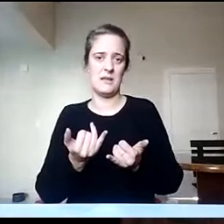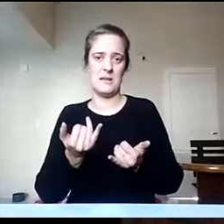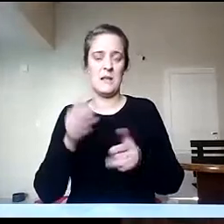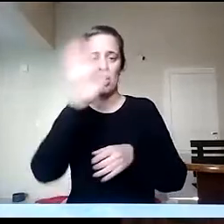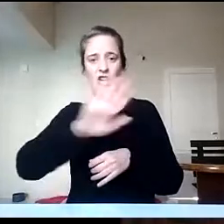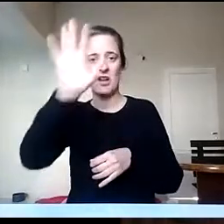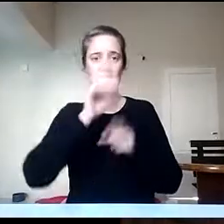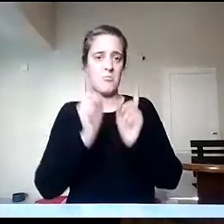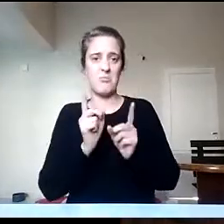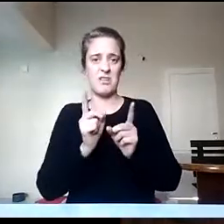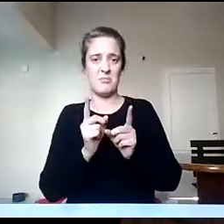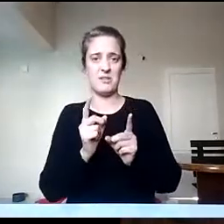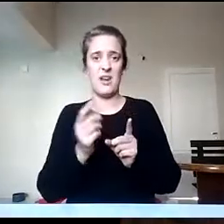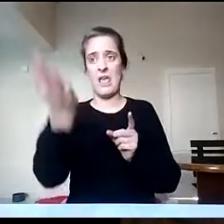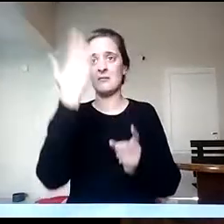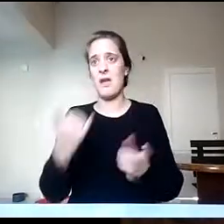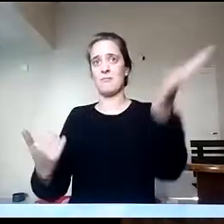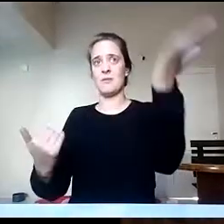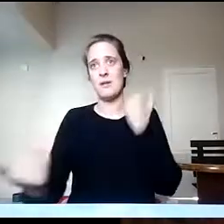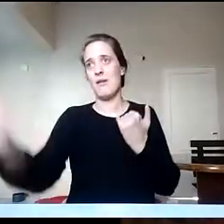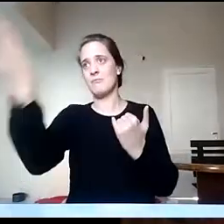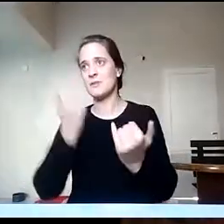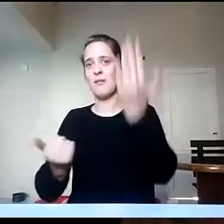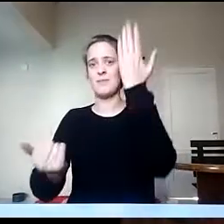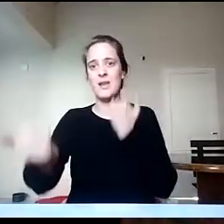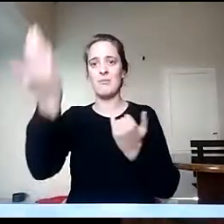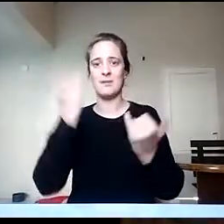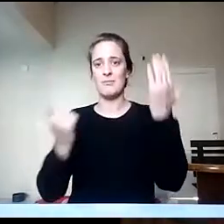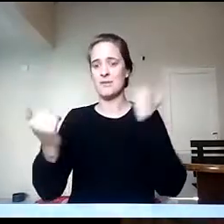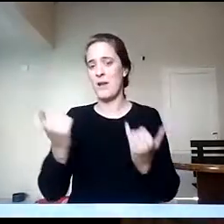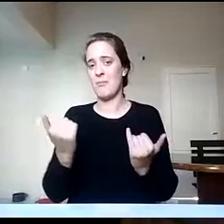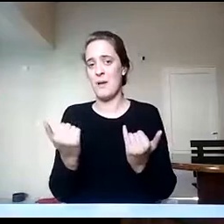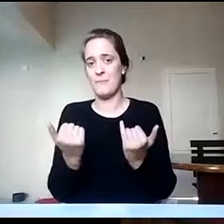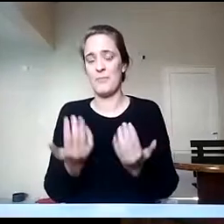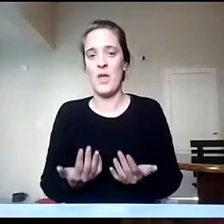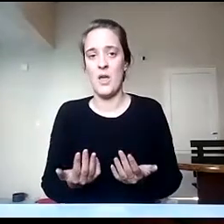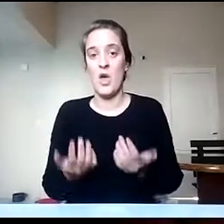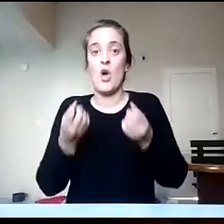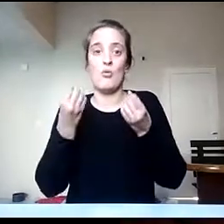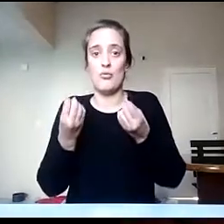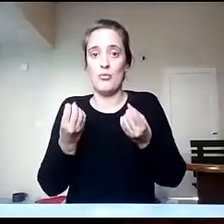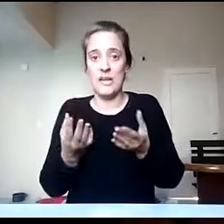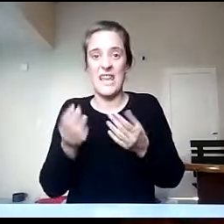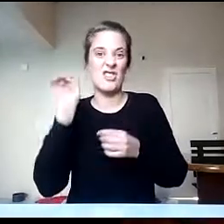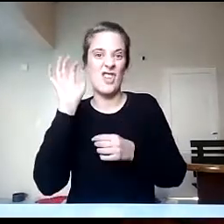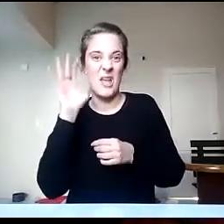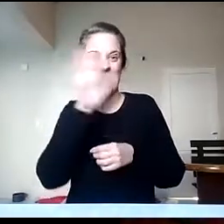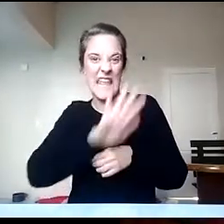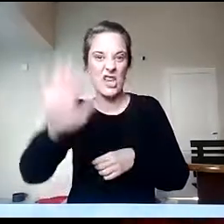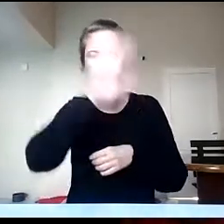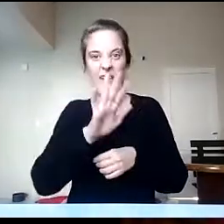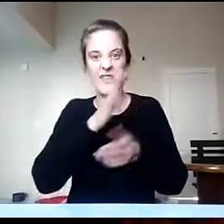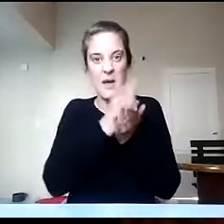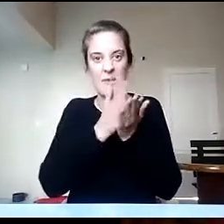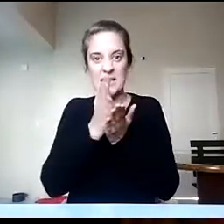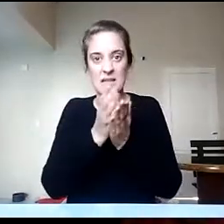de nivel secundario, porque no solamente va a dar específicamente el espacio curricular de geografía, puede dar otros espacios curriculares